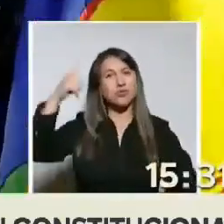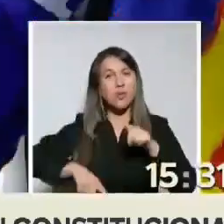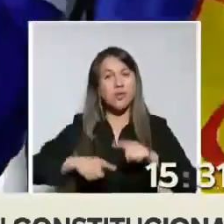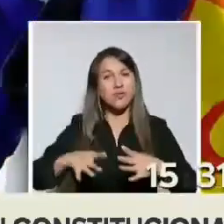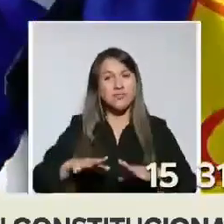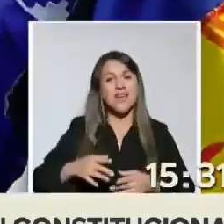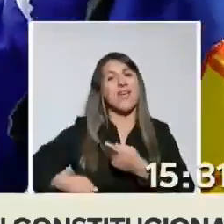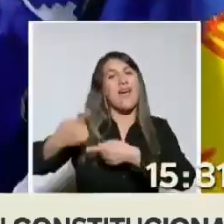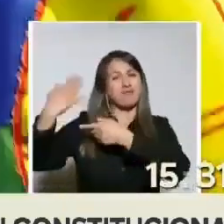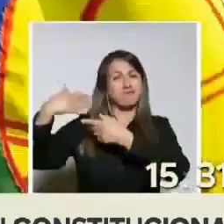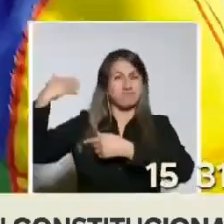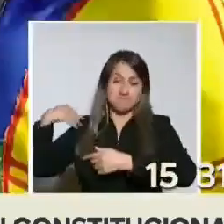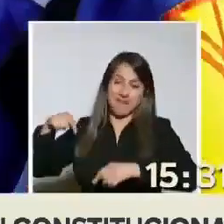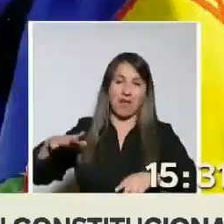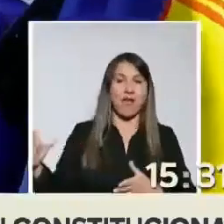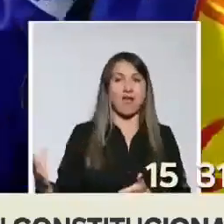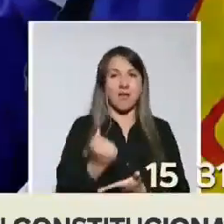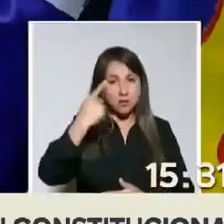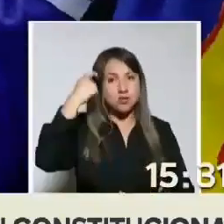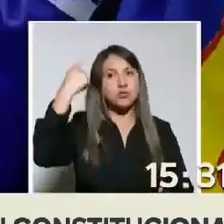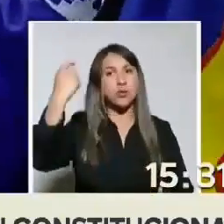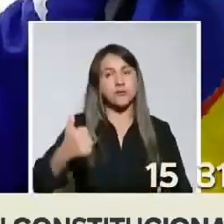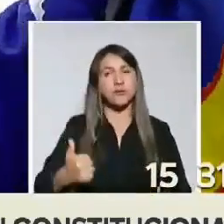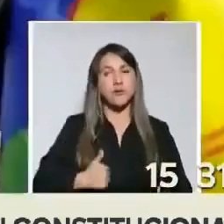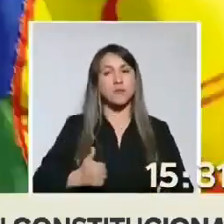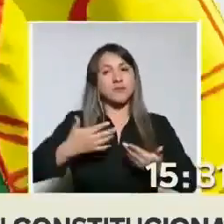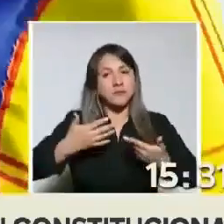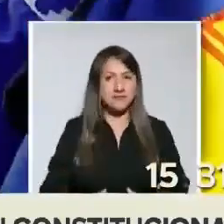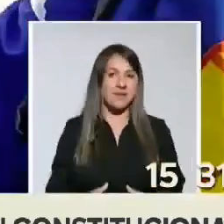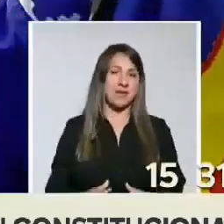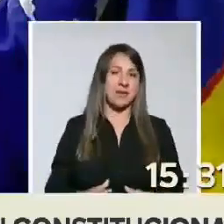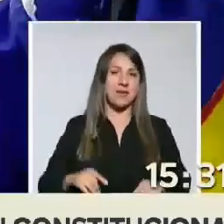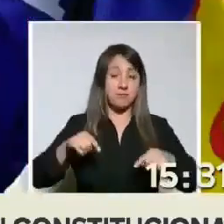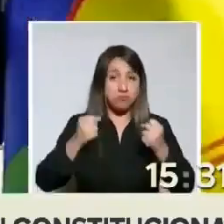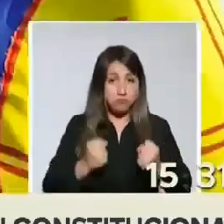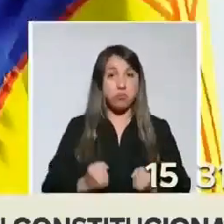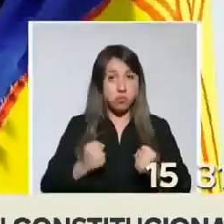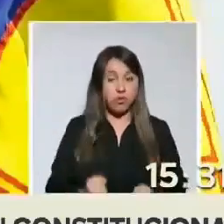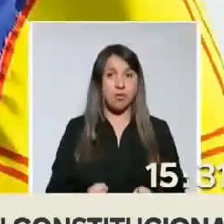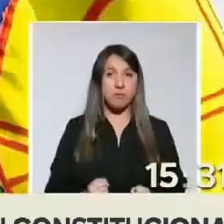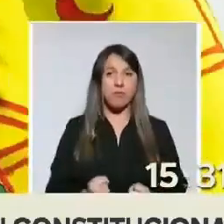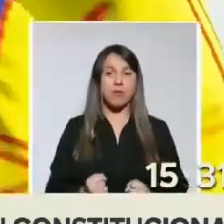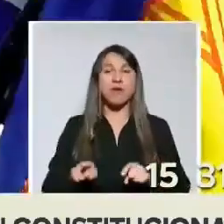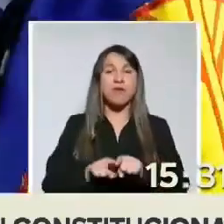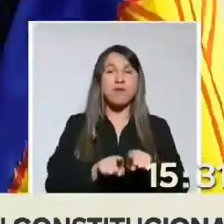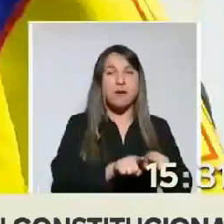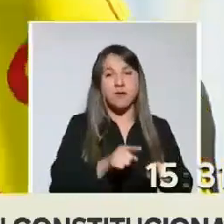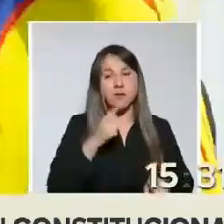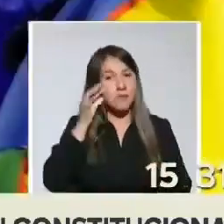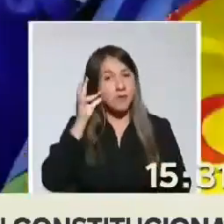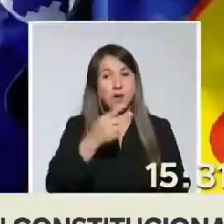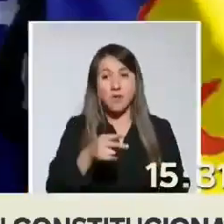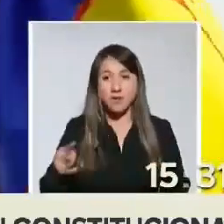antepasados, este sueño se hace realidad. Es posible, hermanas y hermanos,